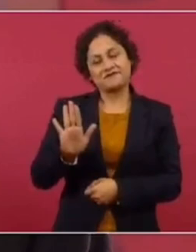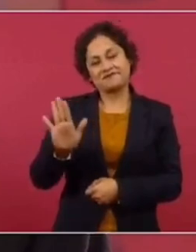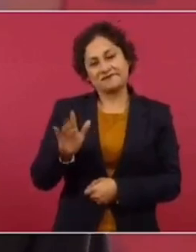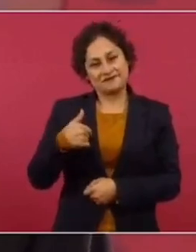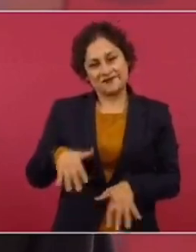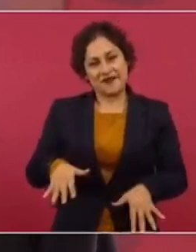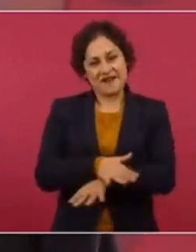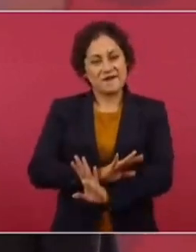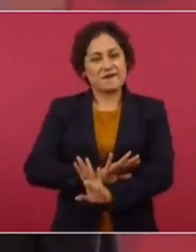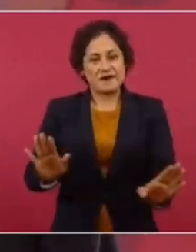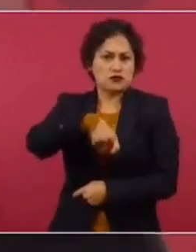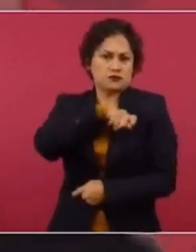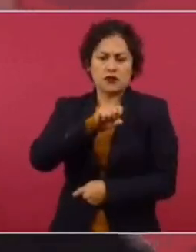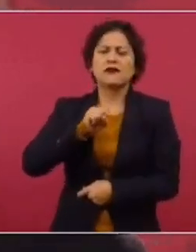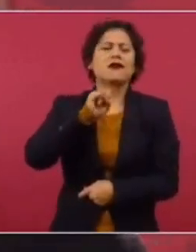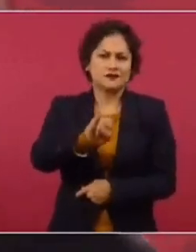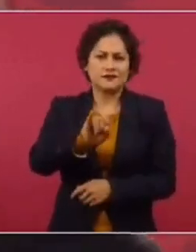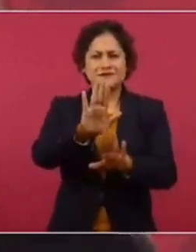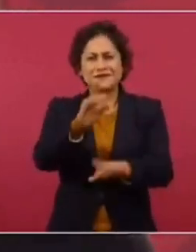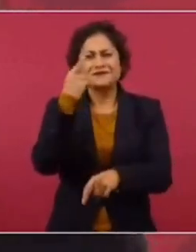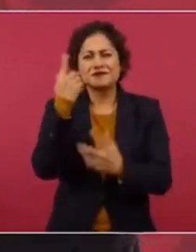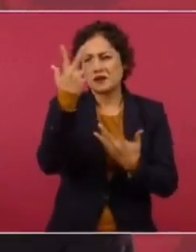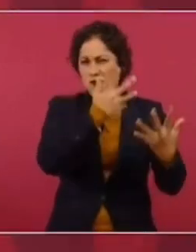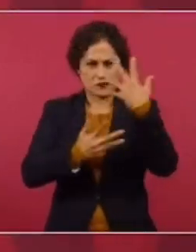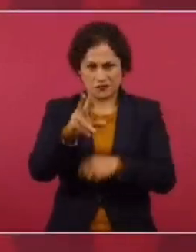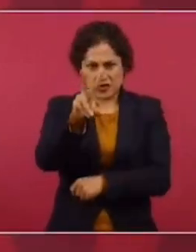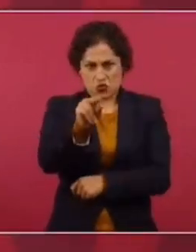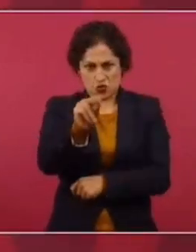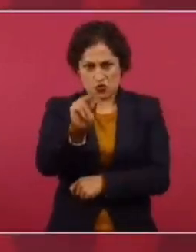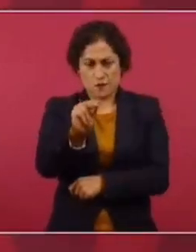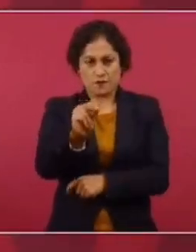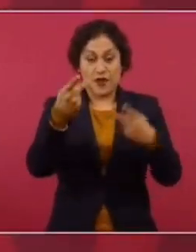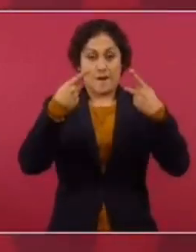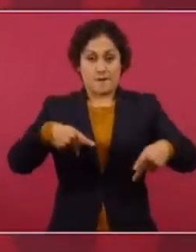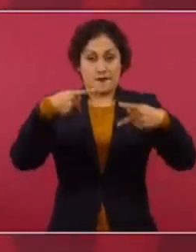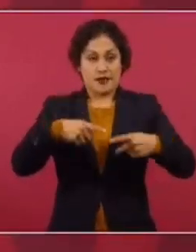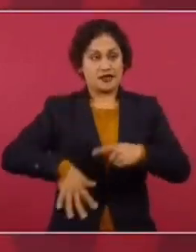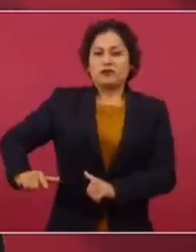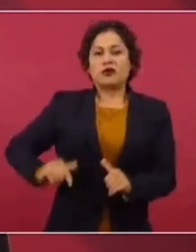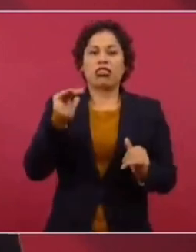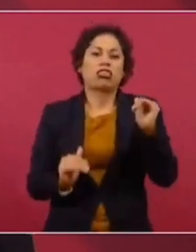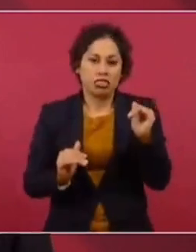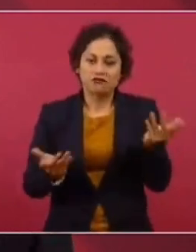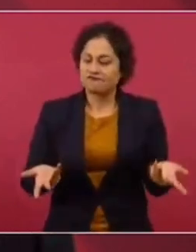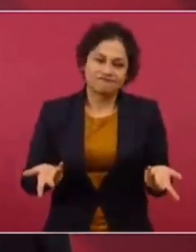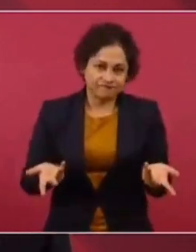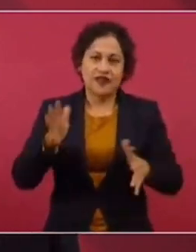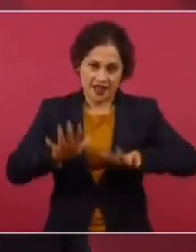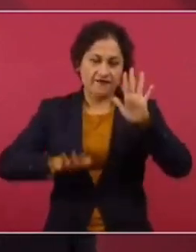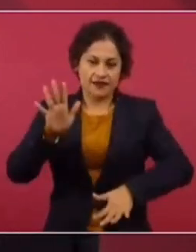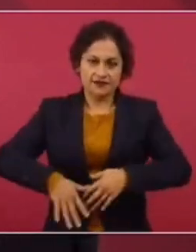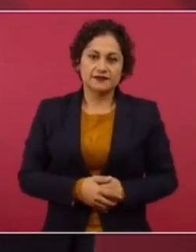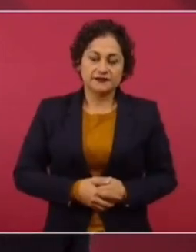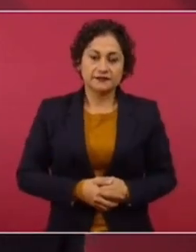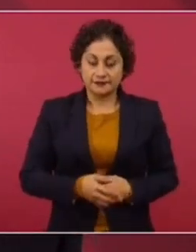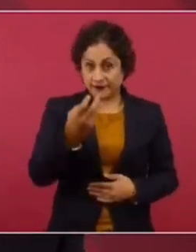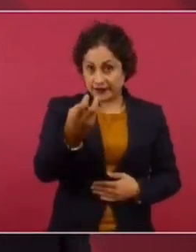afecto y reconocimiento al pueblo español. No confundir la actitud de los pueblos con la de los gobiernos. Esto de